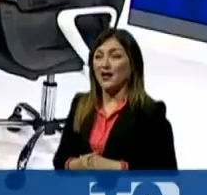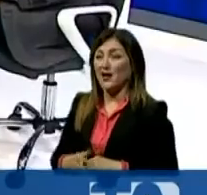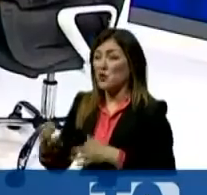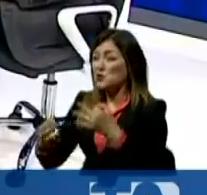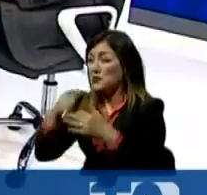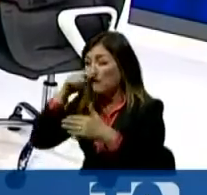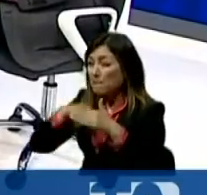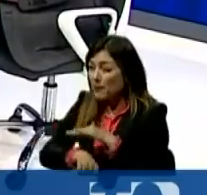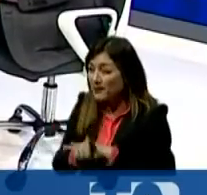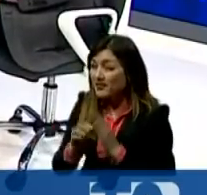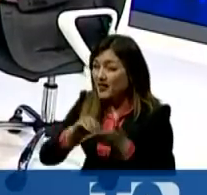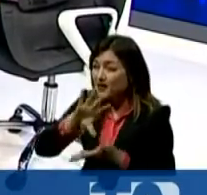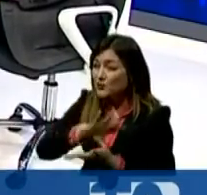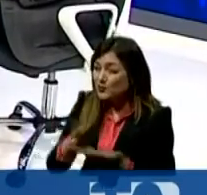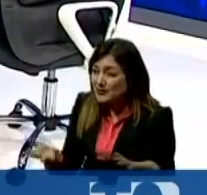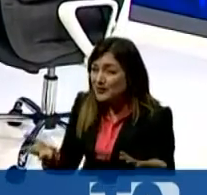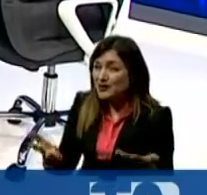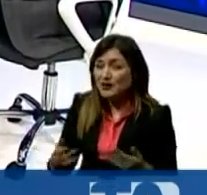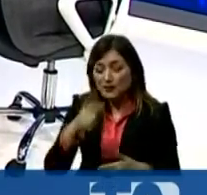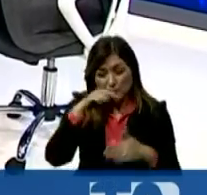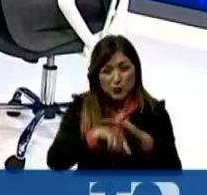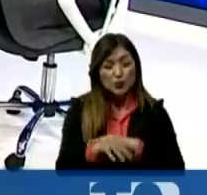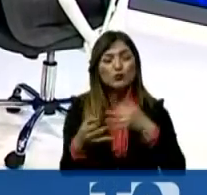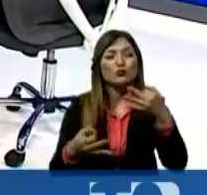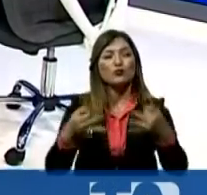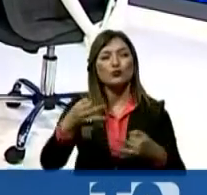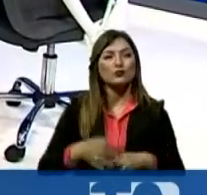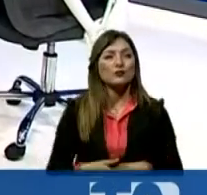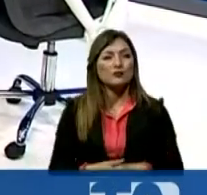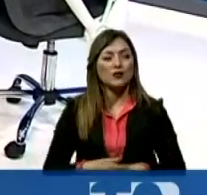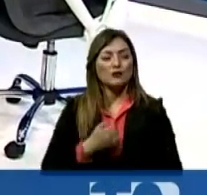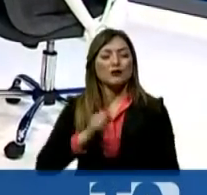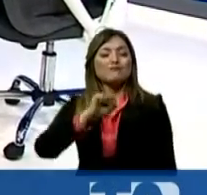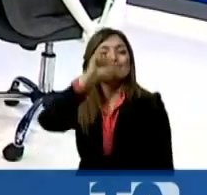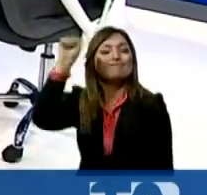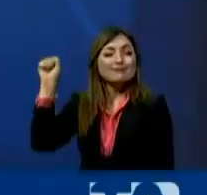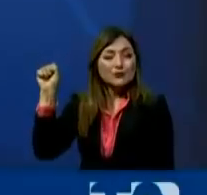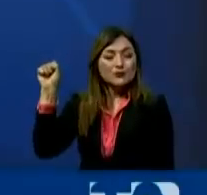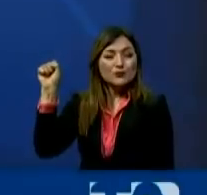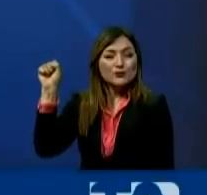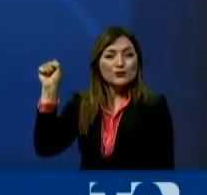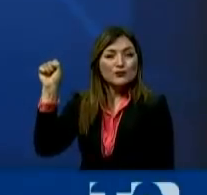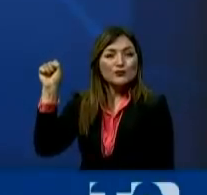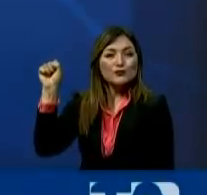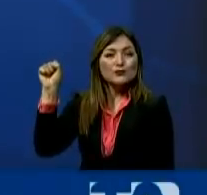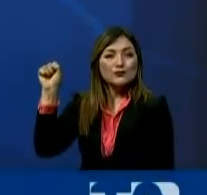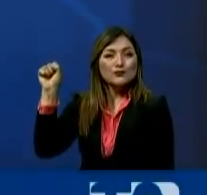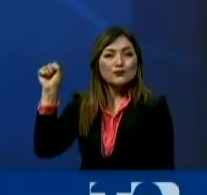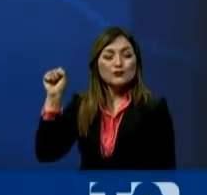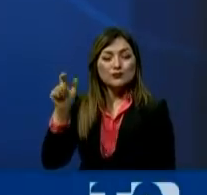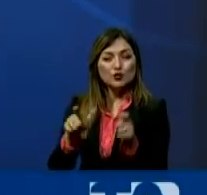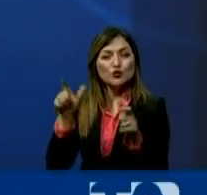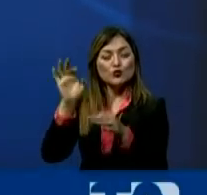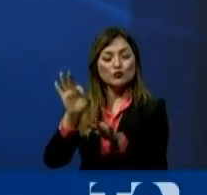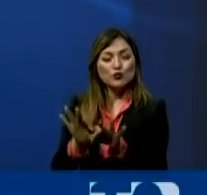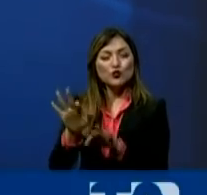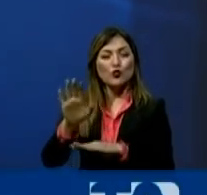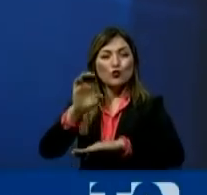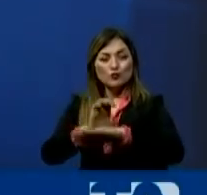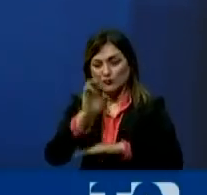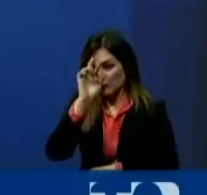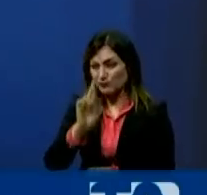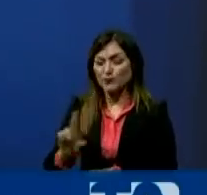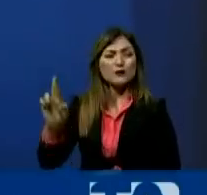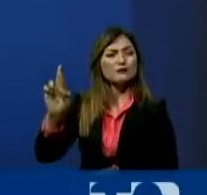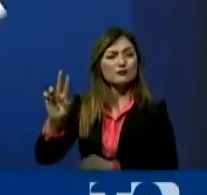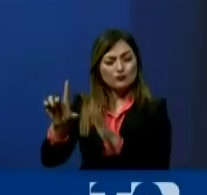justicia en otra función del Estado? No es ninguna intromisión, son mis derechos y también el derecho que tiene el pueblo ecuatoriano a que